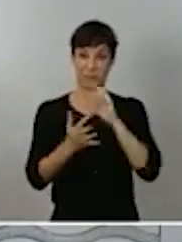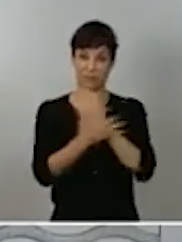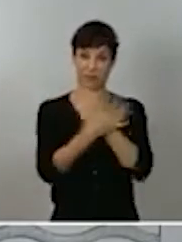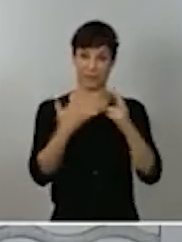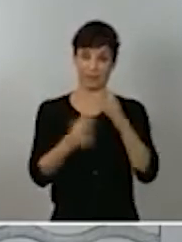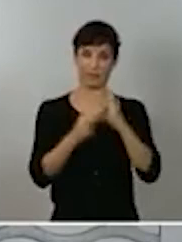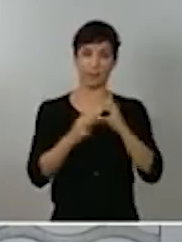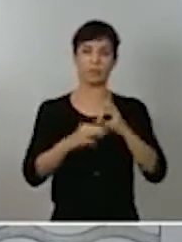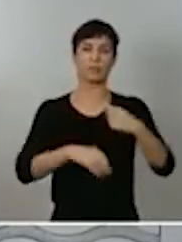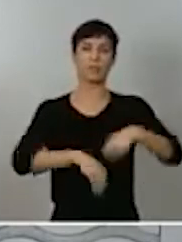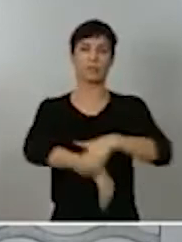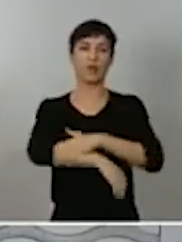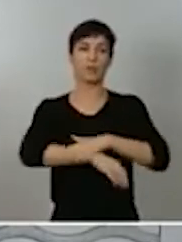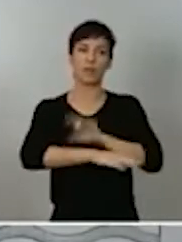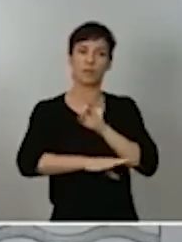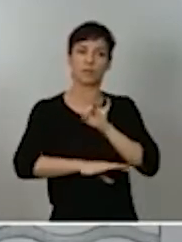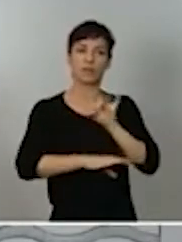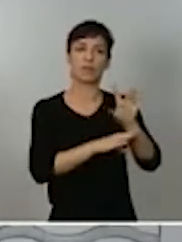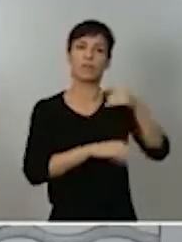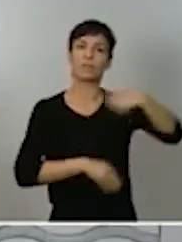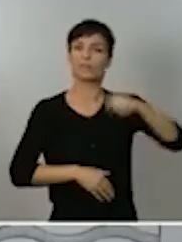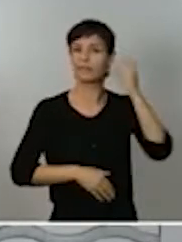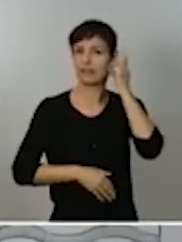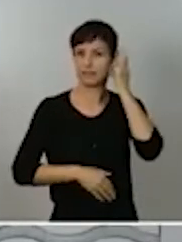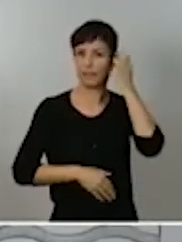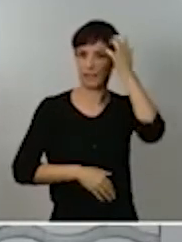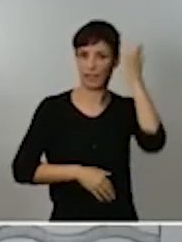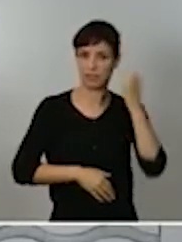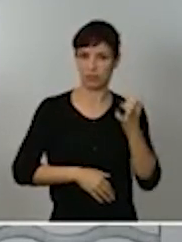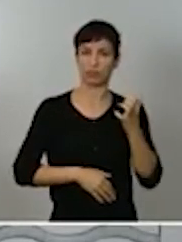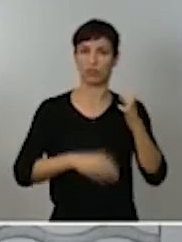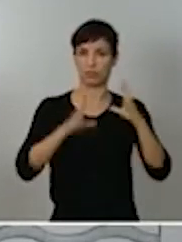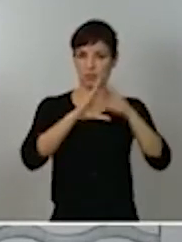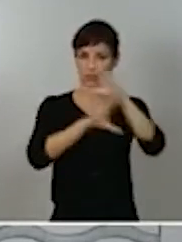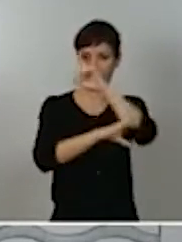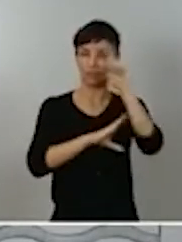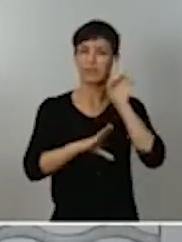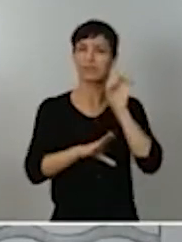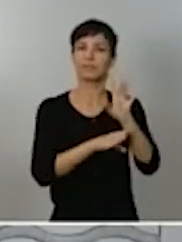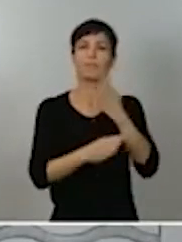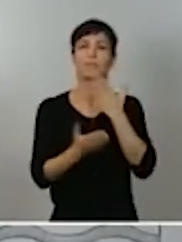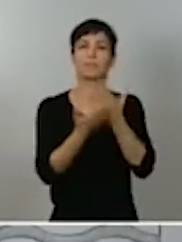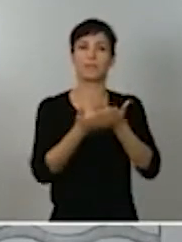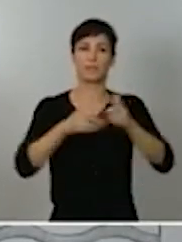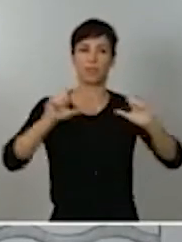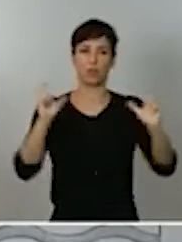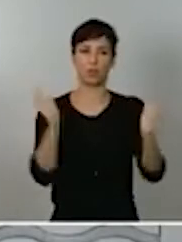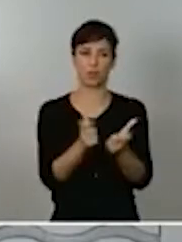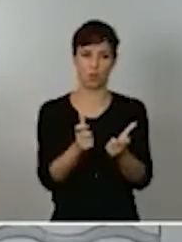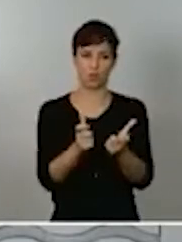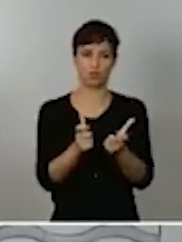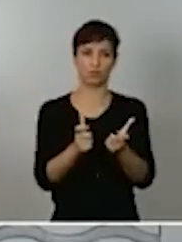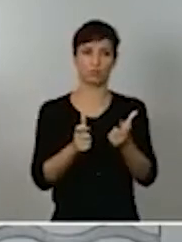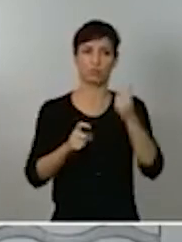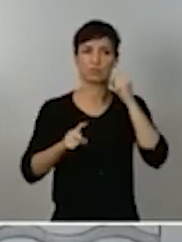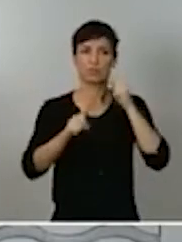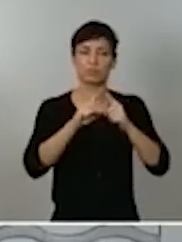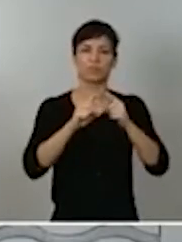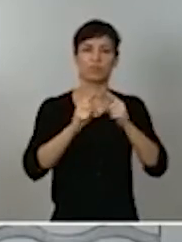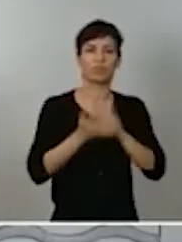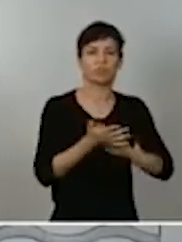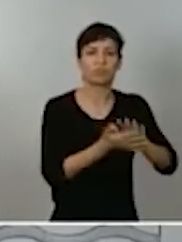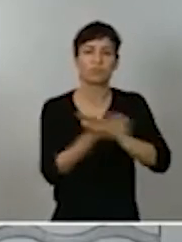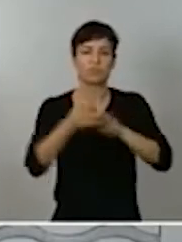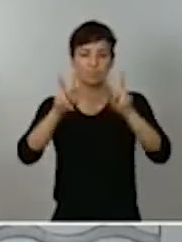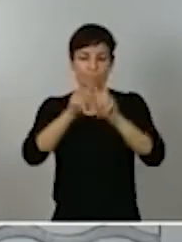a la presidenta Isabel Díaz Ayuso para solicitar una reunión en la que pudieran analizar la situación sanitaria y